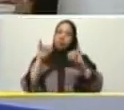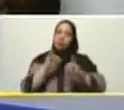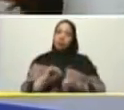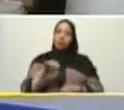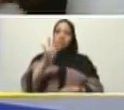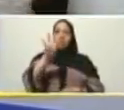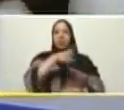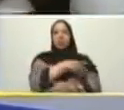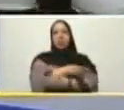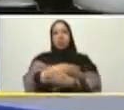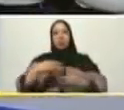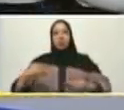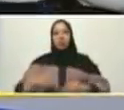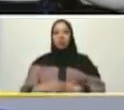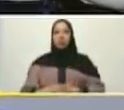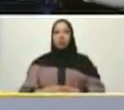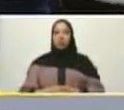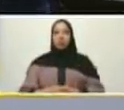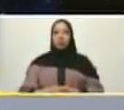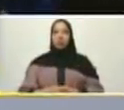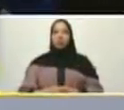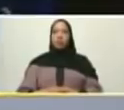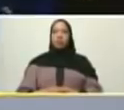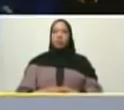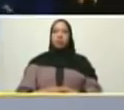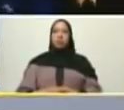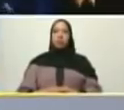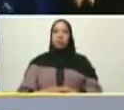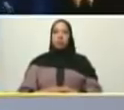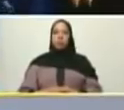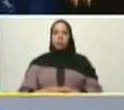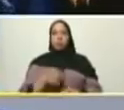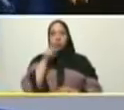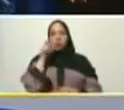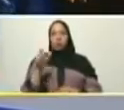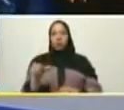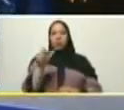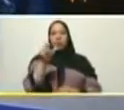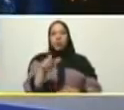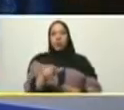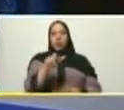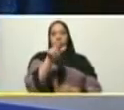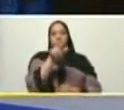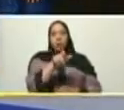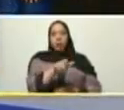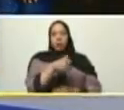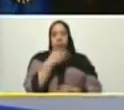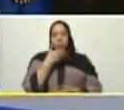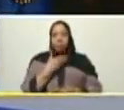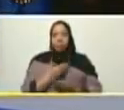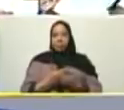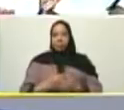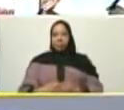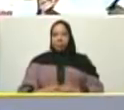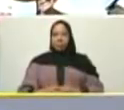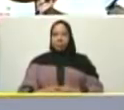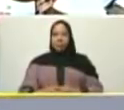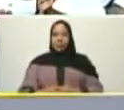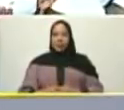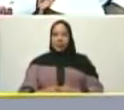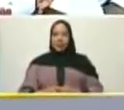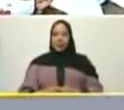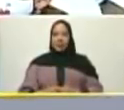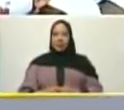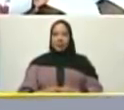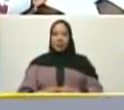millones felicidades verdaderamente este pueblo oriental hermoso hermoso pueblo